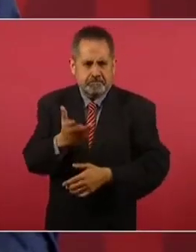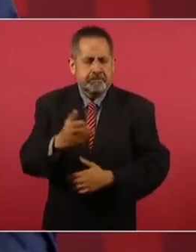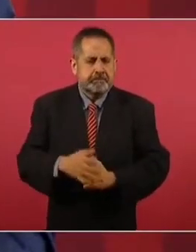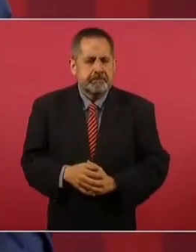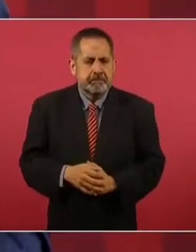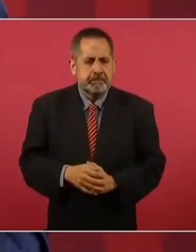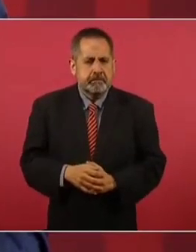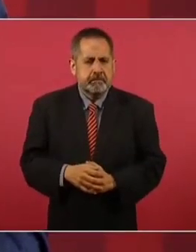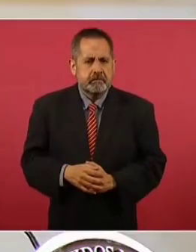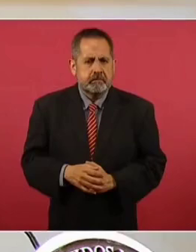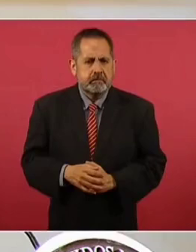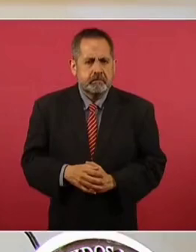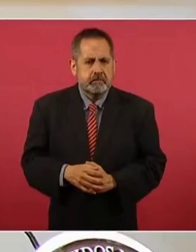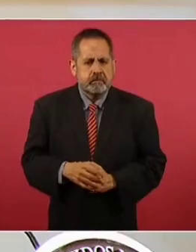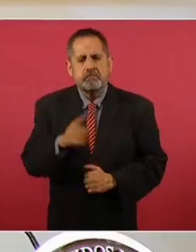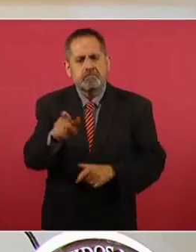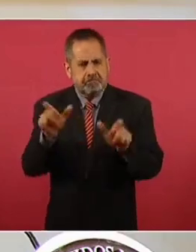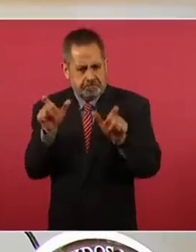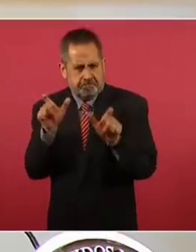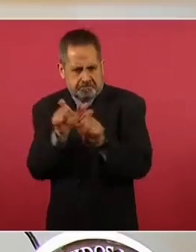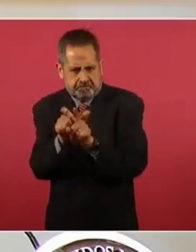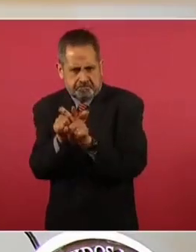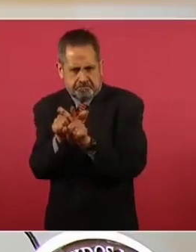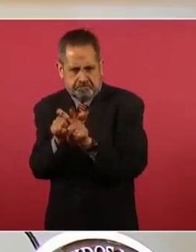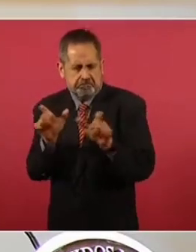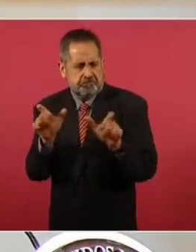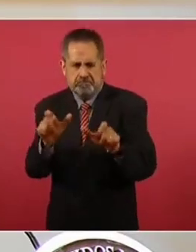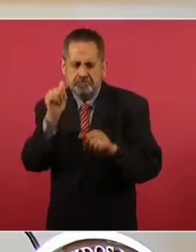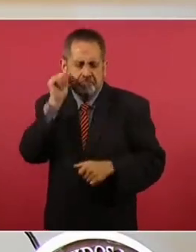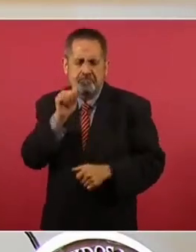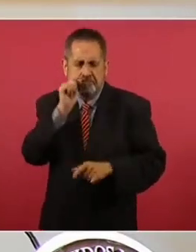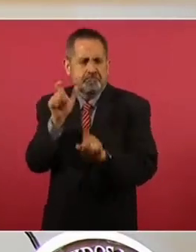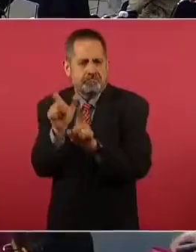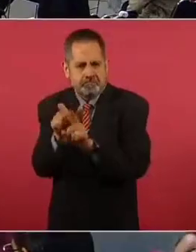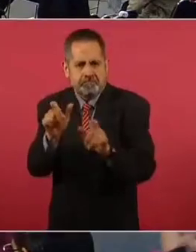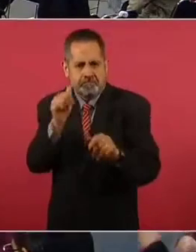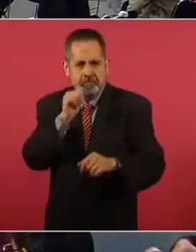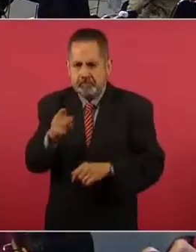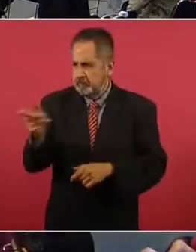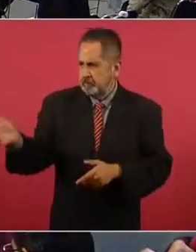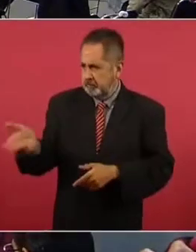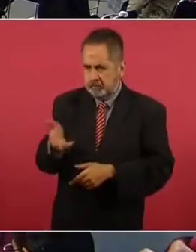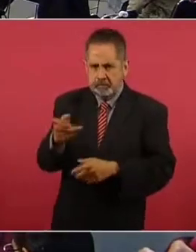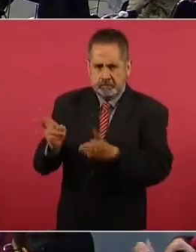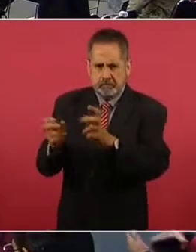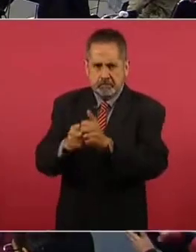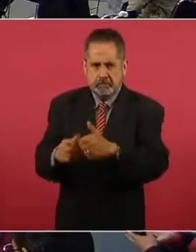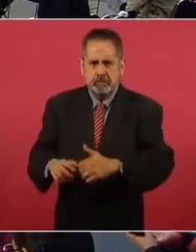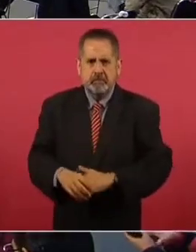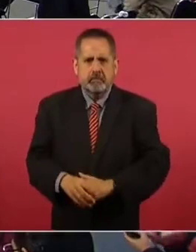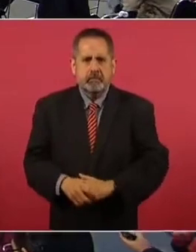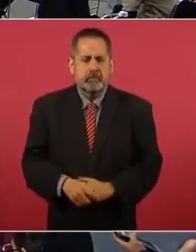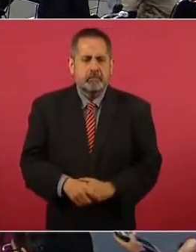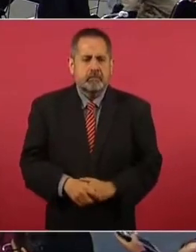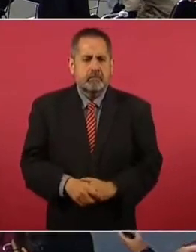Entonces, cuentas con nosotros siempre. Lo sé. ¿Quién se vigila?